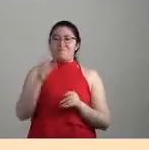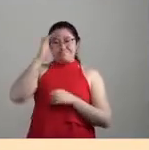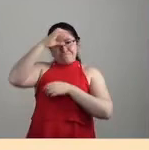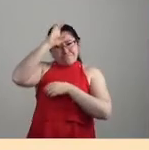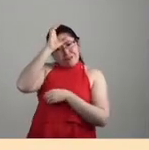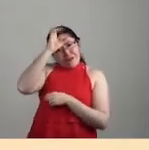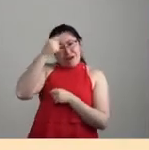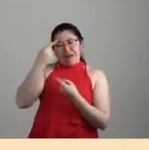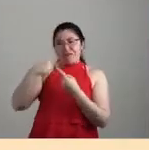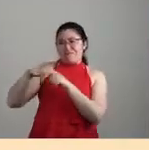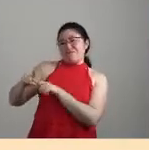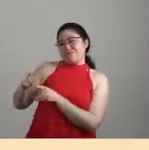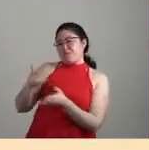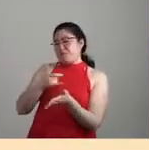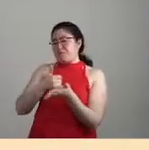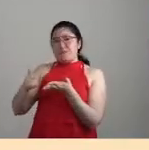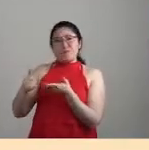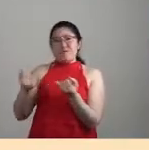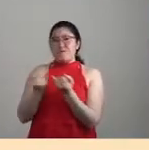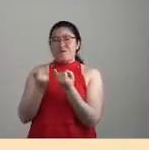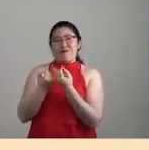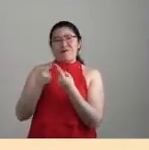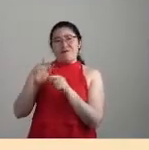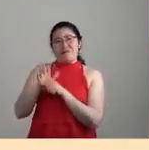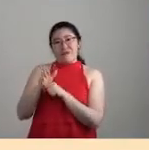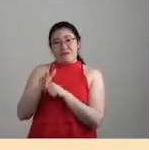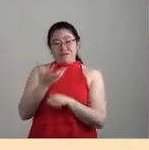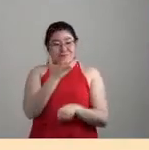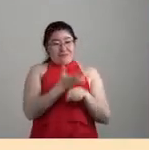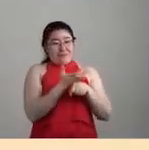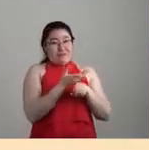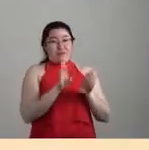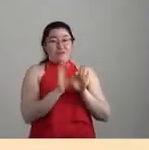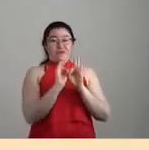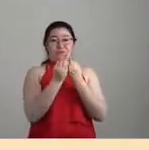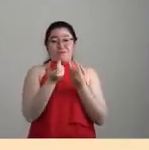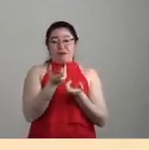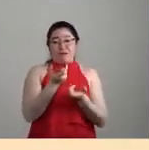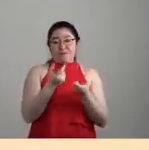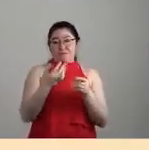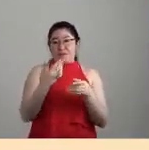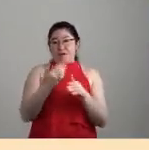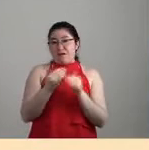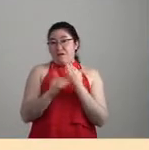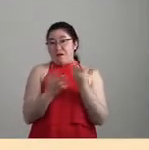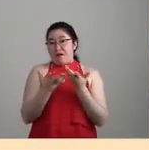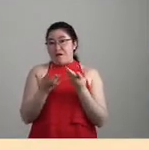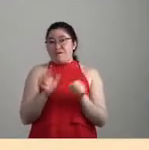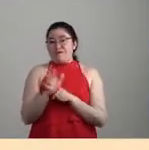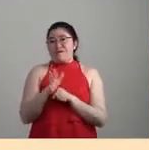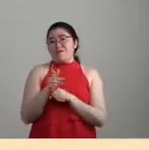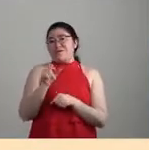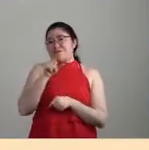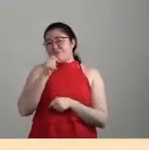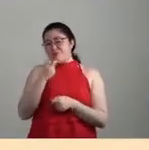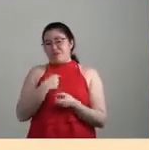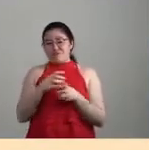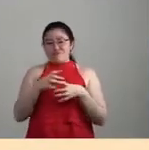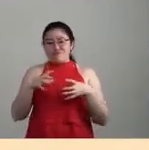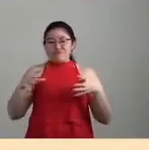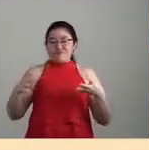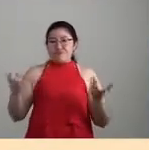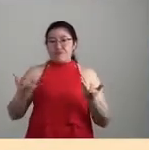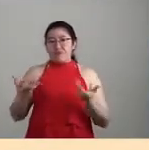escala, incluso también el régimen productivo en Estados Unidos, por ejemplo, de lo que fue el Medio Oeste y una agricultura, pues, expansiva, pues,